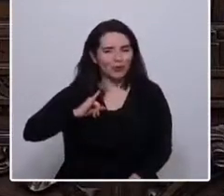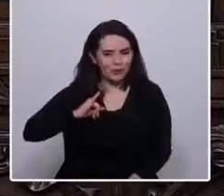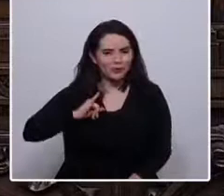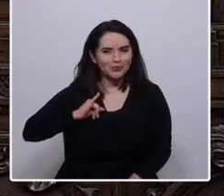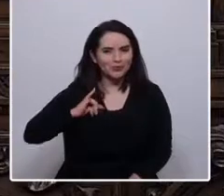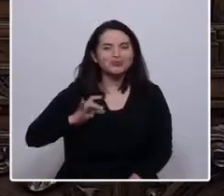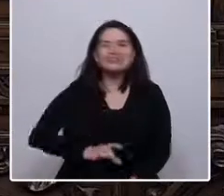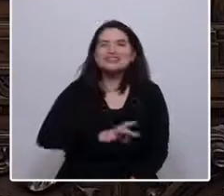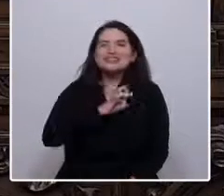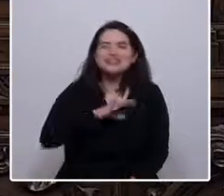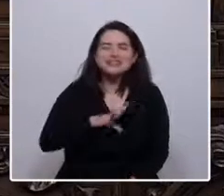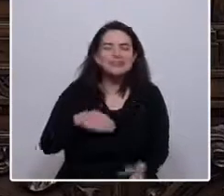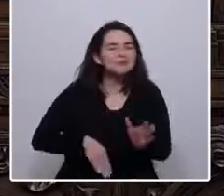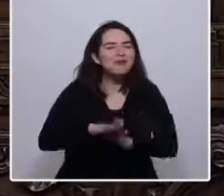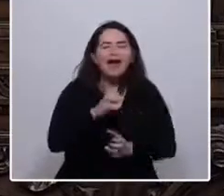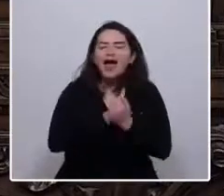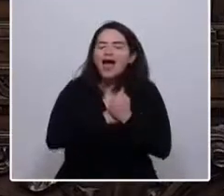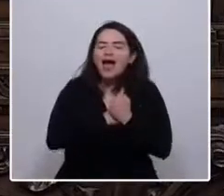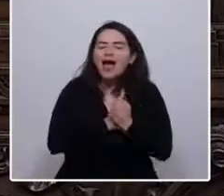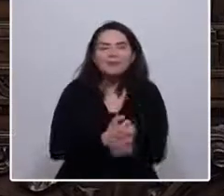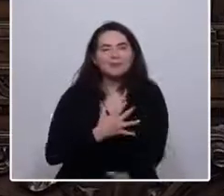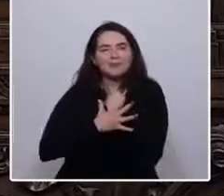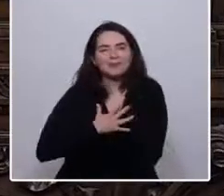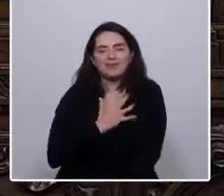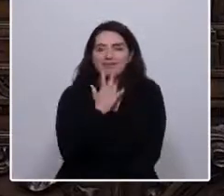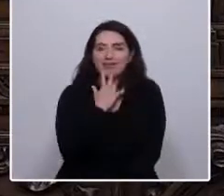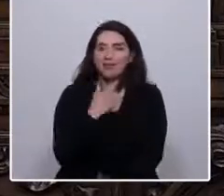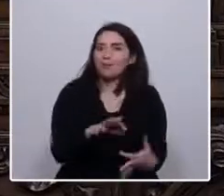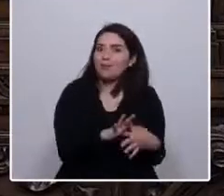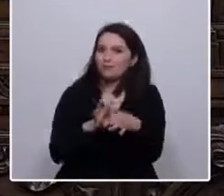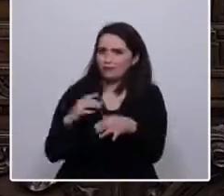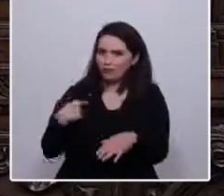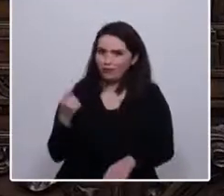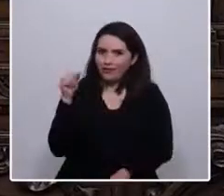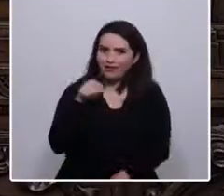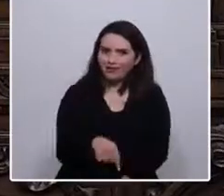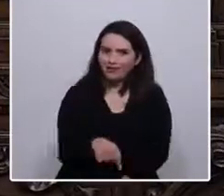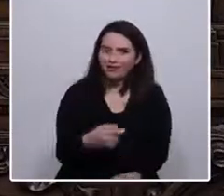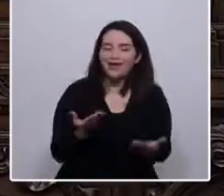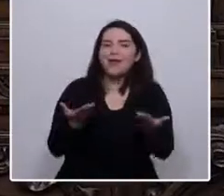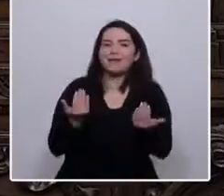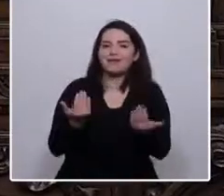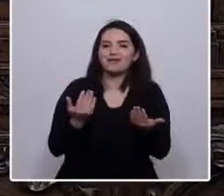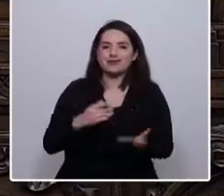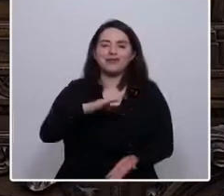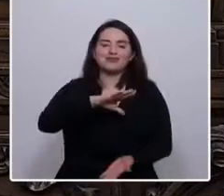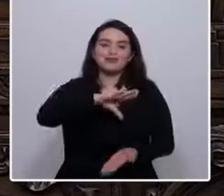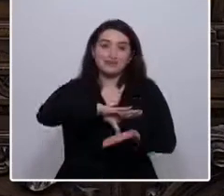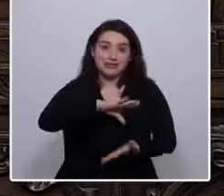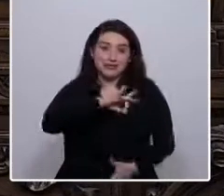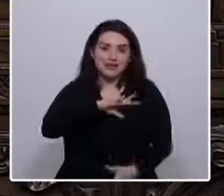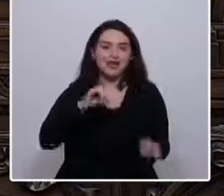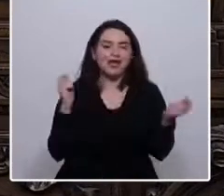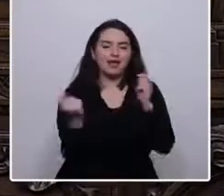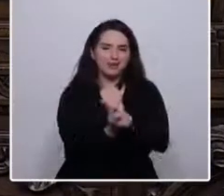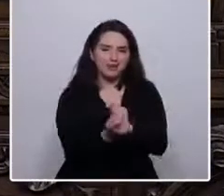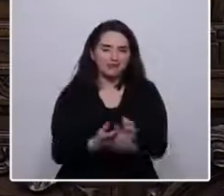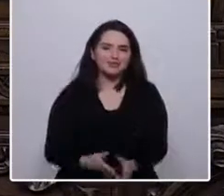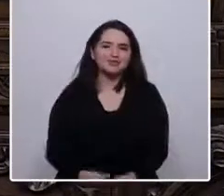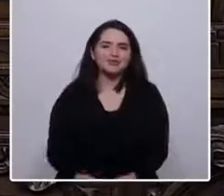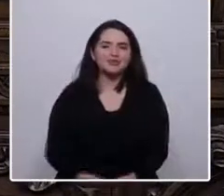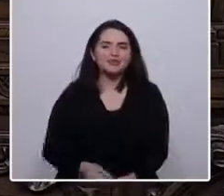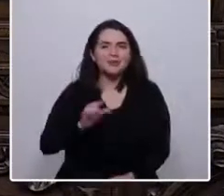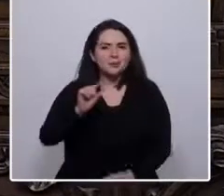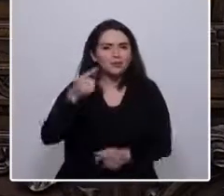Chile es lo que más amo en mi vida y ese es el motivo por el cual estoy aquí, con la esperanza de poder cambiarlo. Un poco de